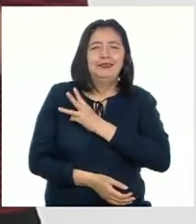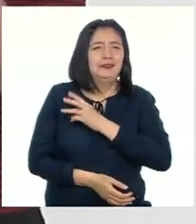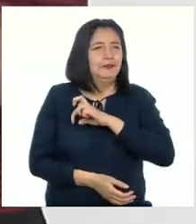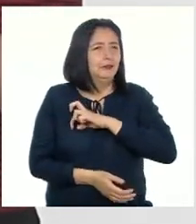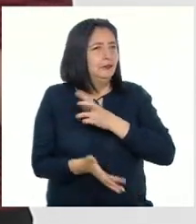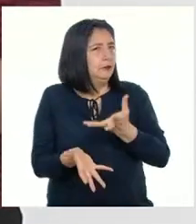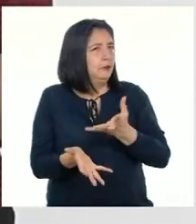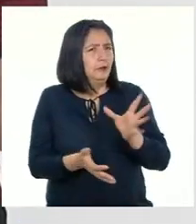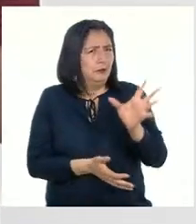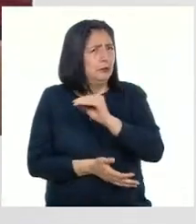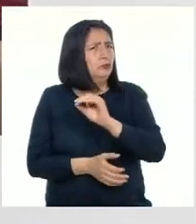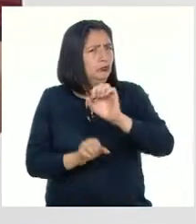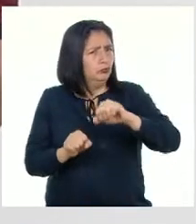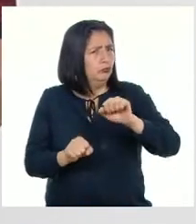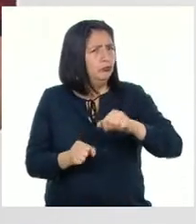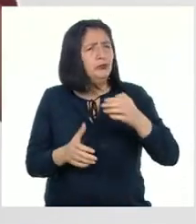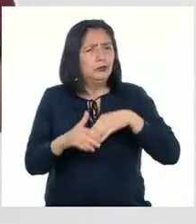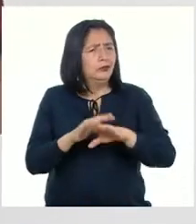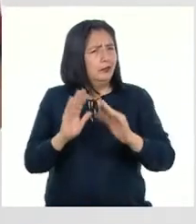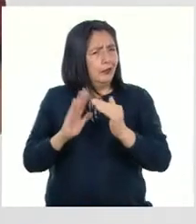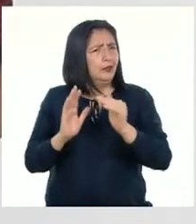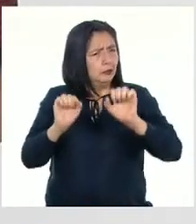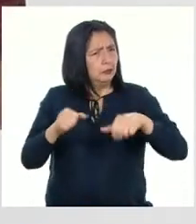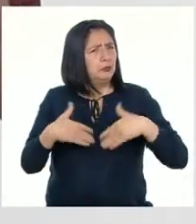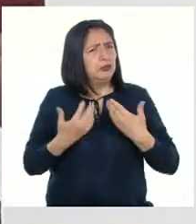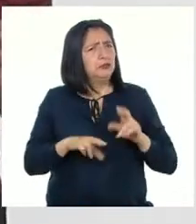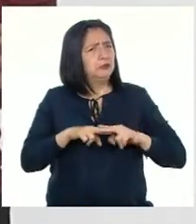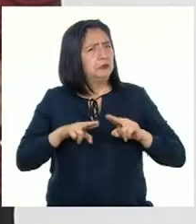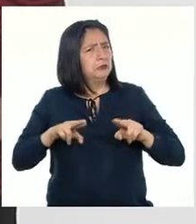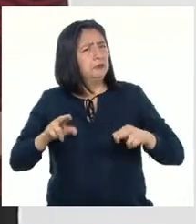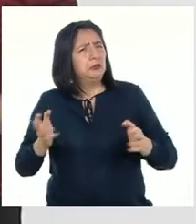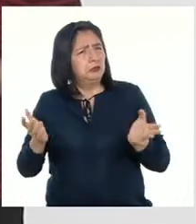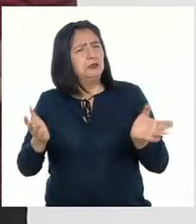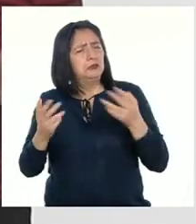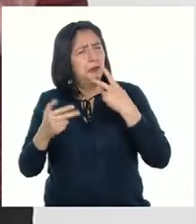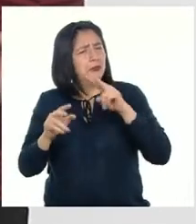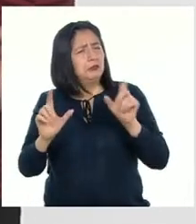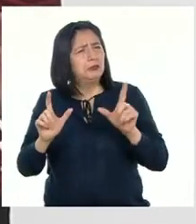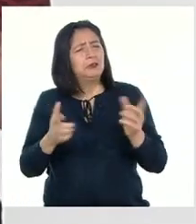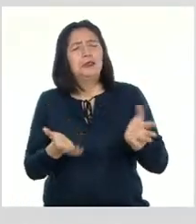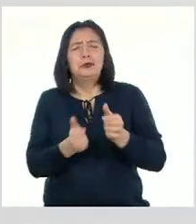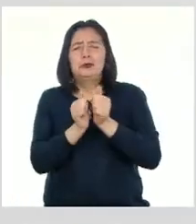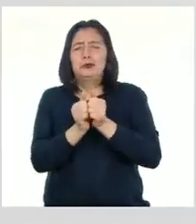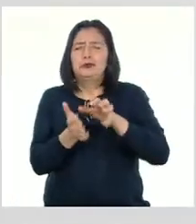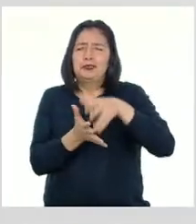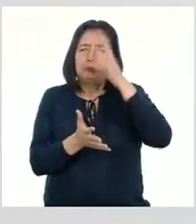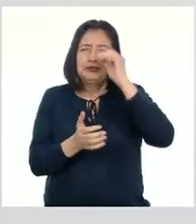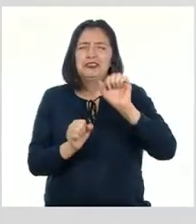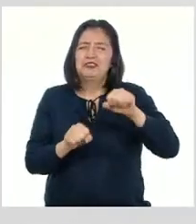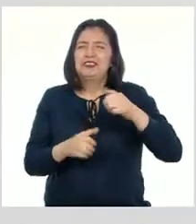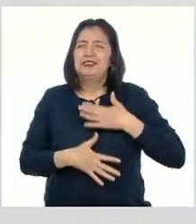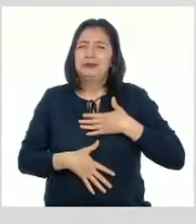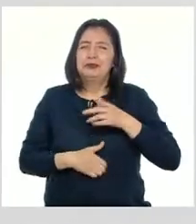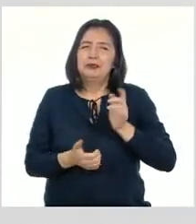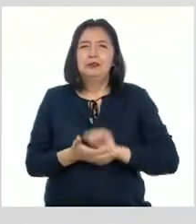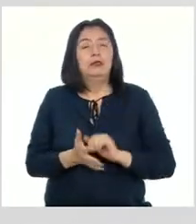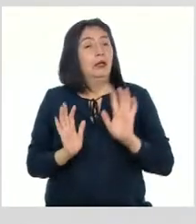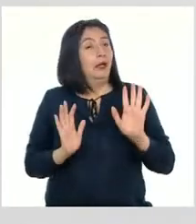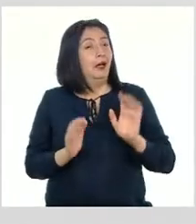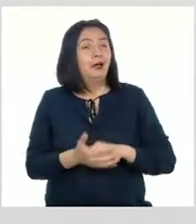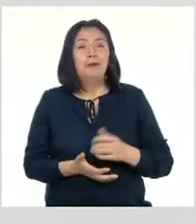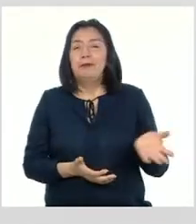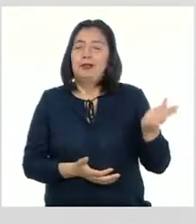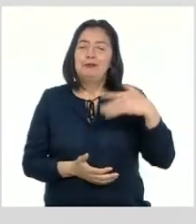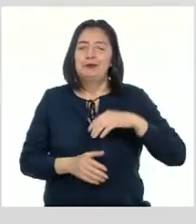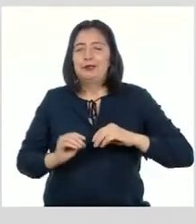primaria Pero todas y todos los que estén en casa pueden acompañarnos porque aprender juntos es mucho más divertido Bueno, ahora sí, vamos